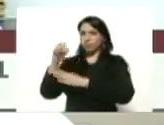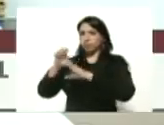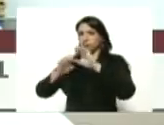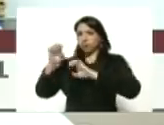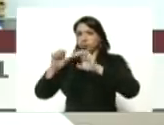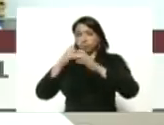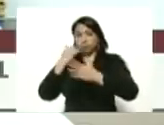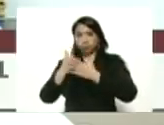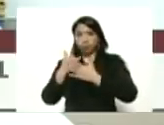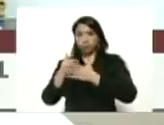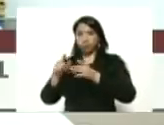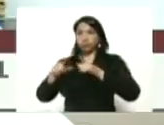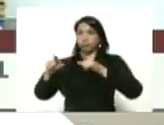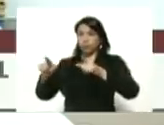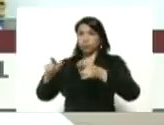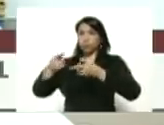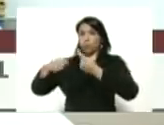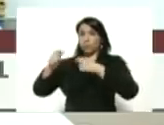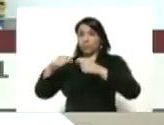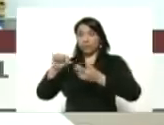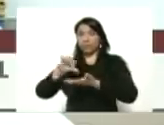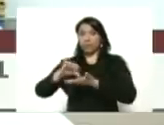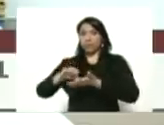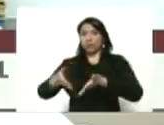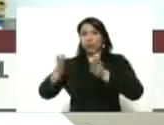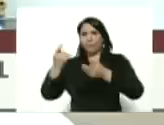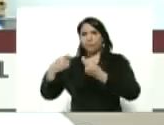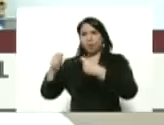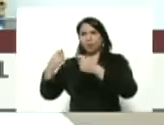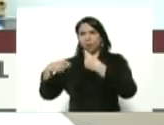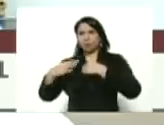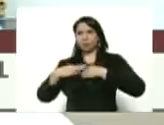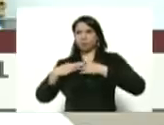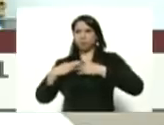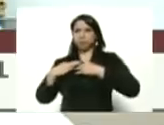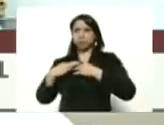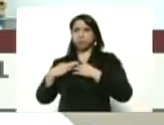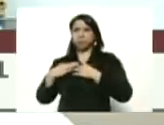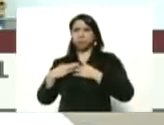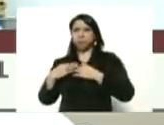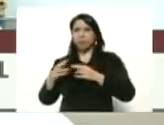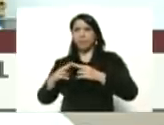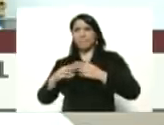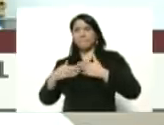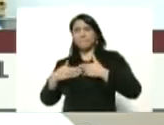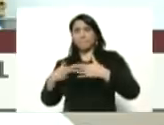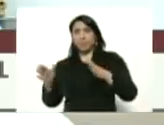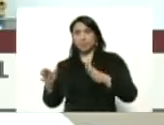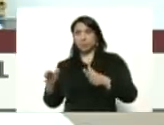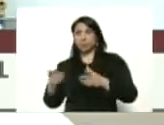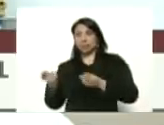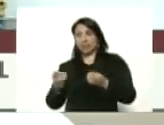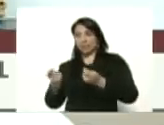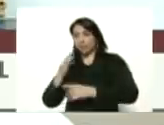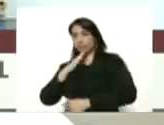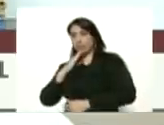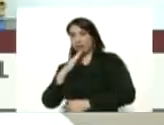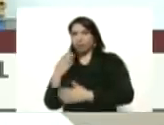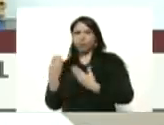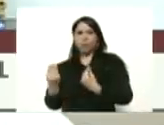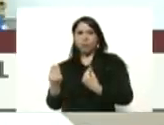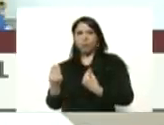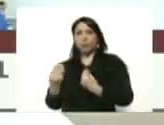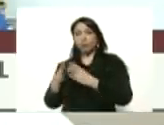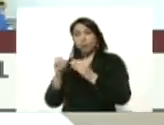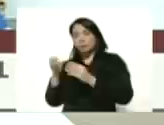lugares comerciales centros comerciales prestación de servicio bancario todo